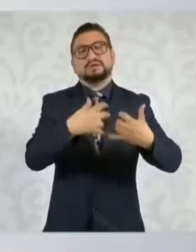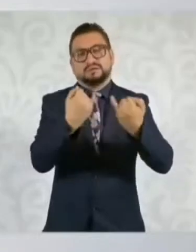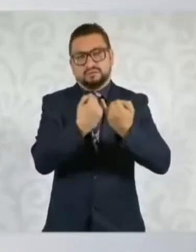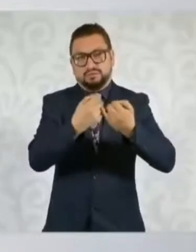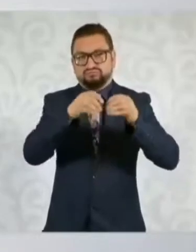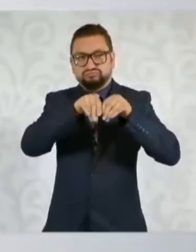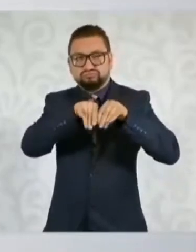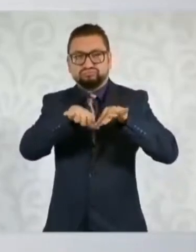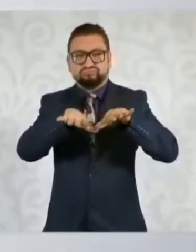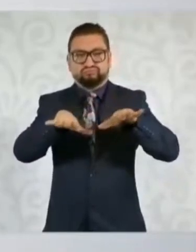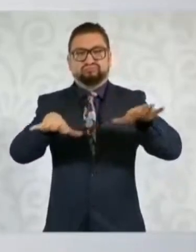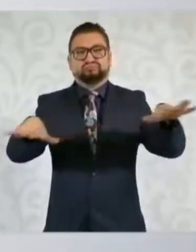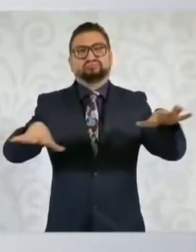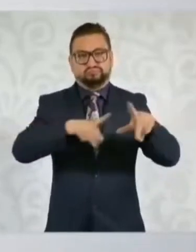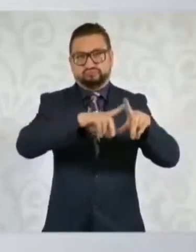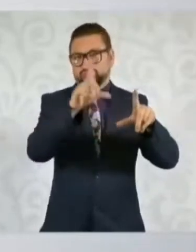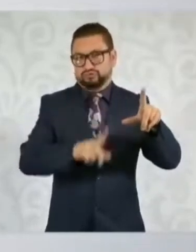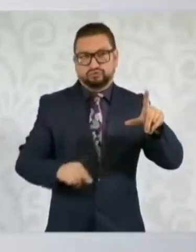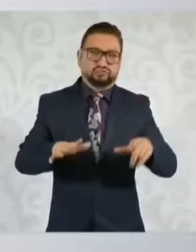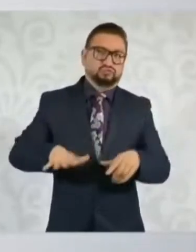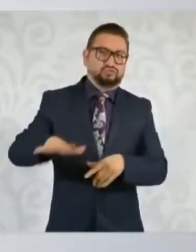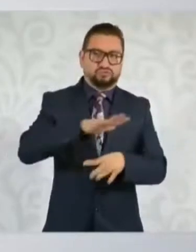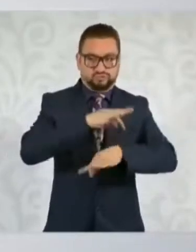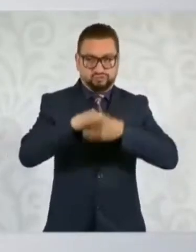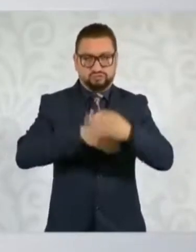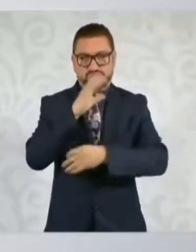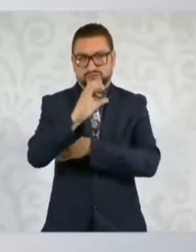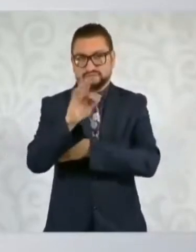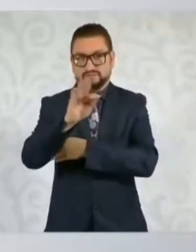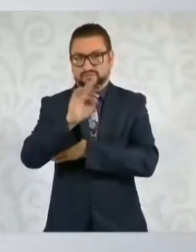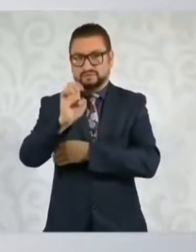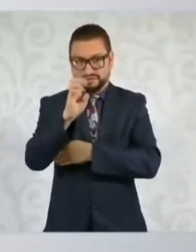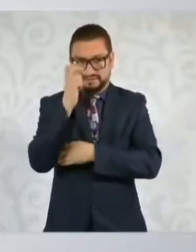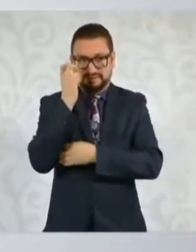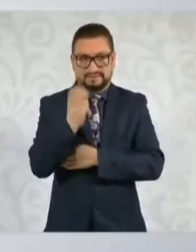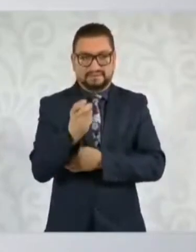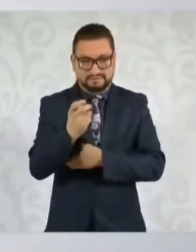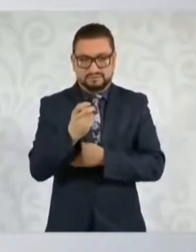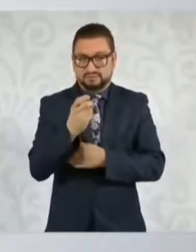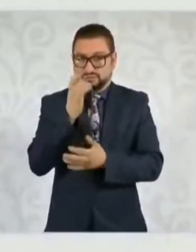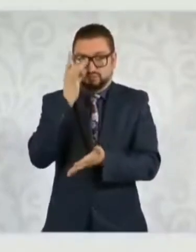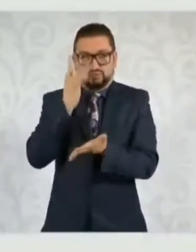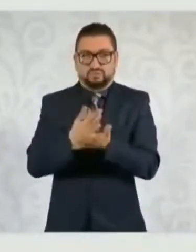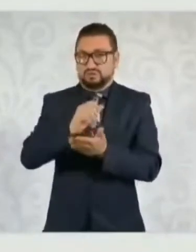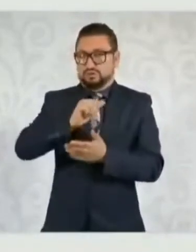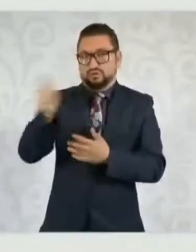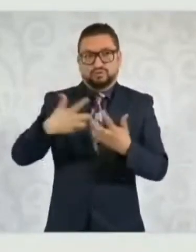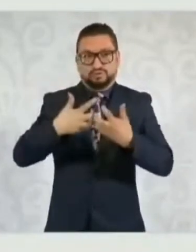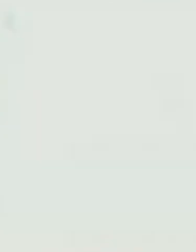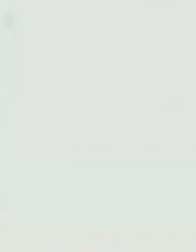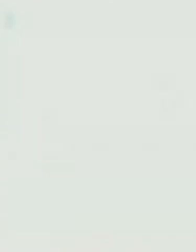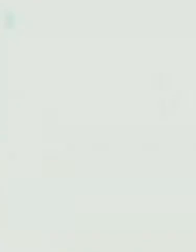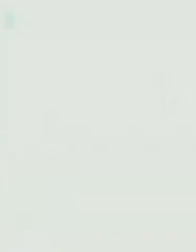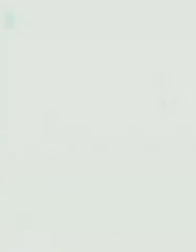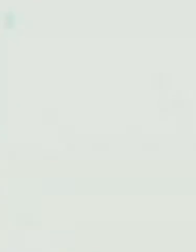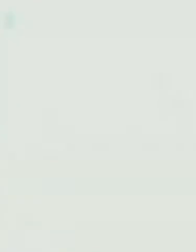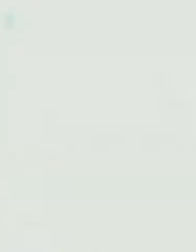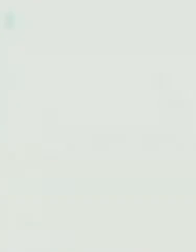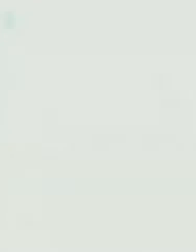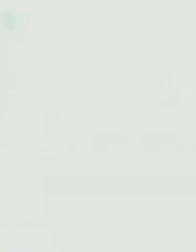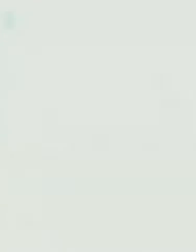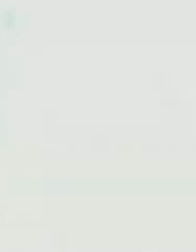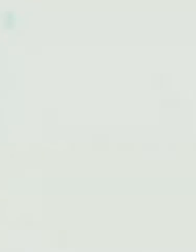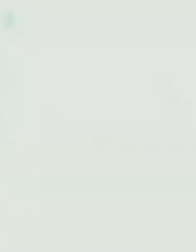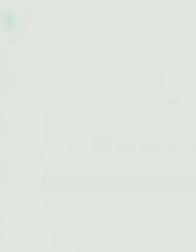la energía eléctrica a todos los hogares. CFE es la única empresa, no existe ninguna empresa privada, CFE es la única empresa que